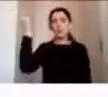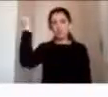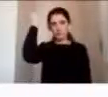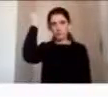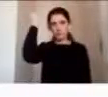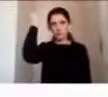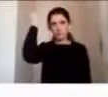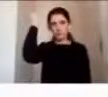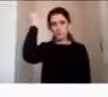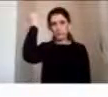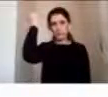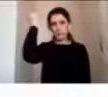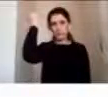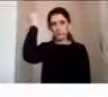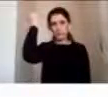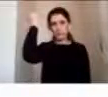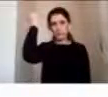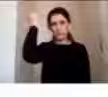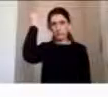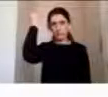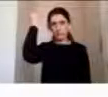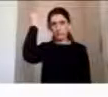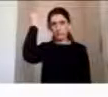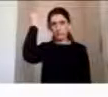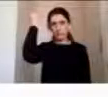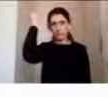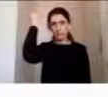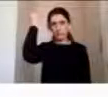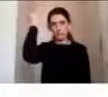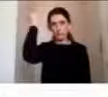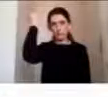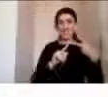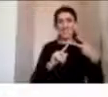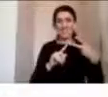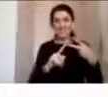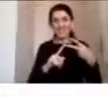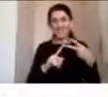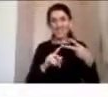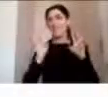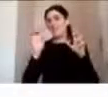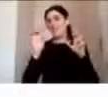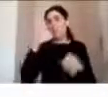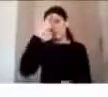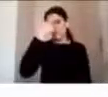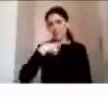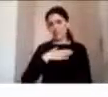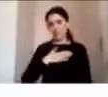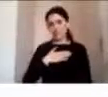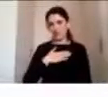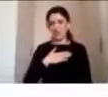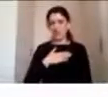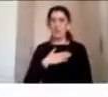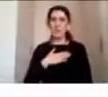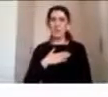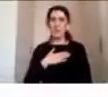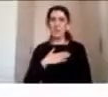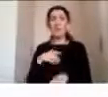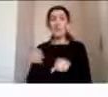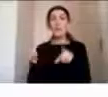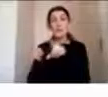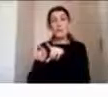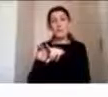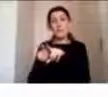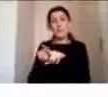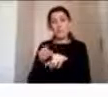y un segundo punto que tiene relación con algo más bien personal tengo un hermano que tuvo una lesión cerebral